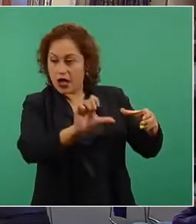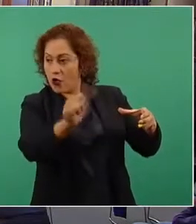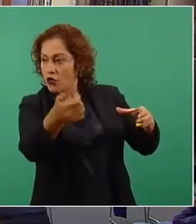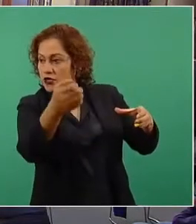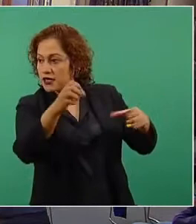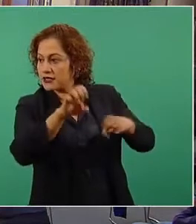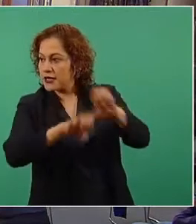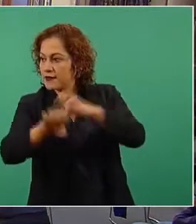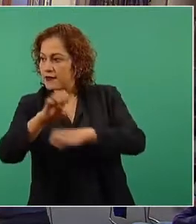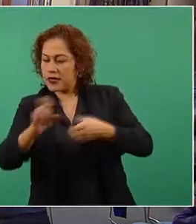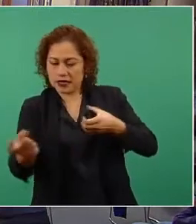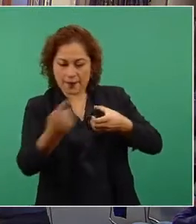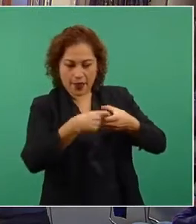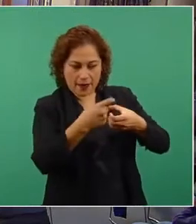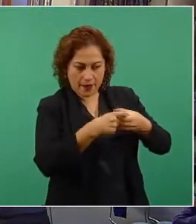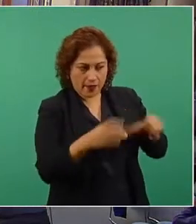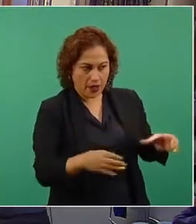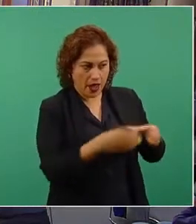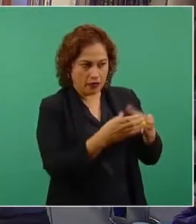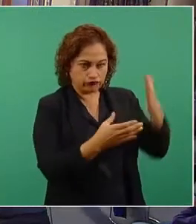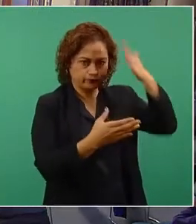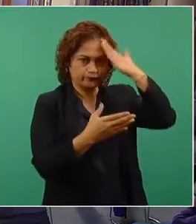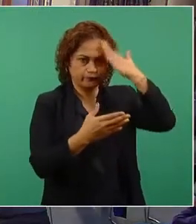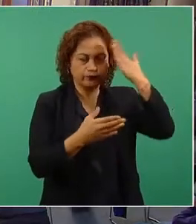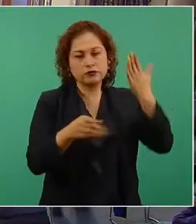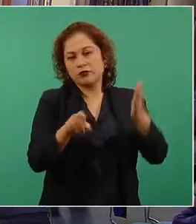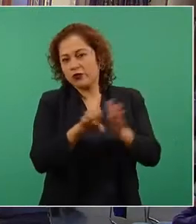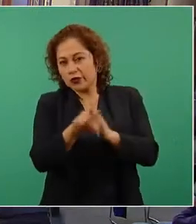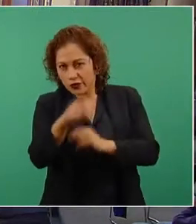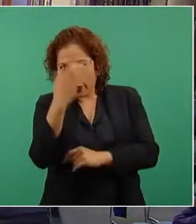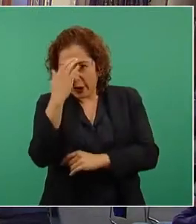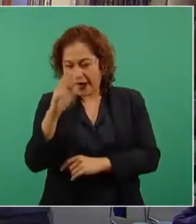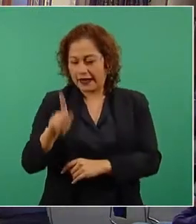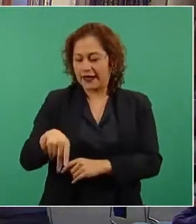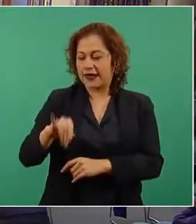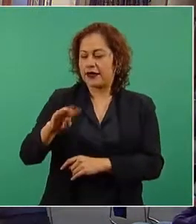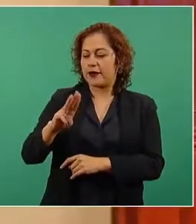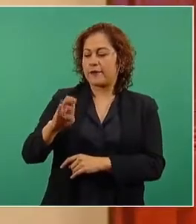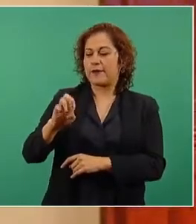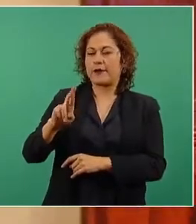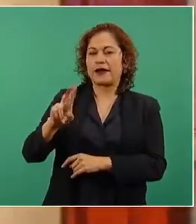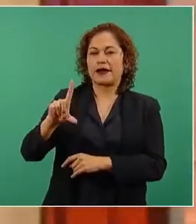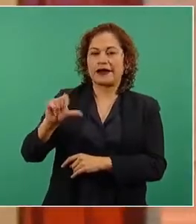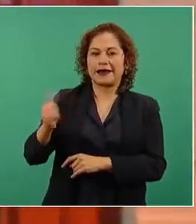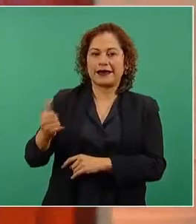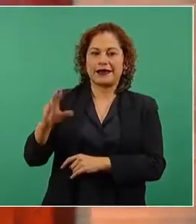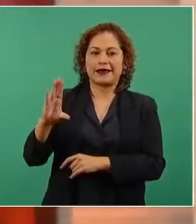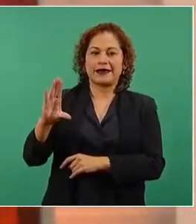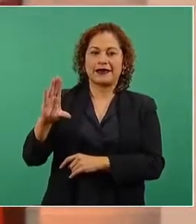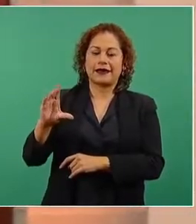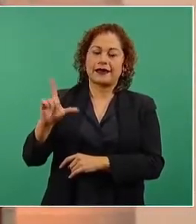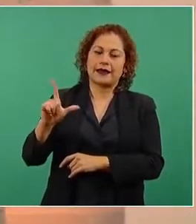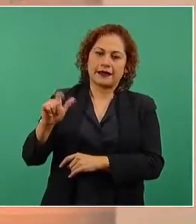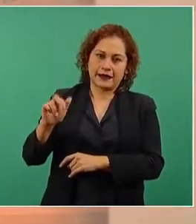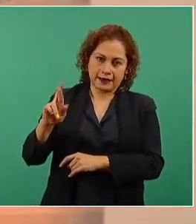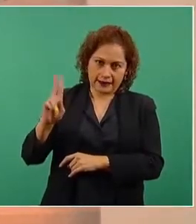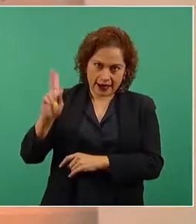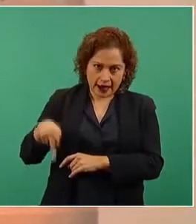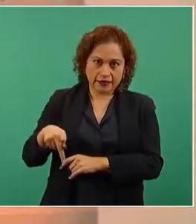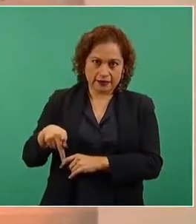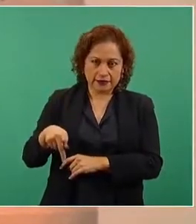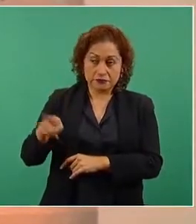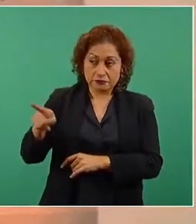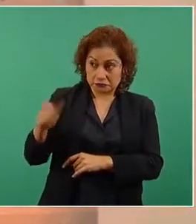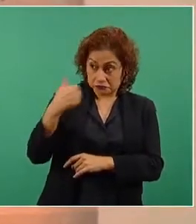Kimberly Clark entre las socias de estos autoabastos. Entonces, los incorpora con este